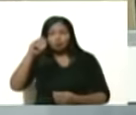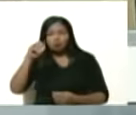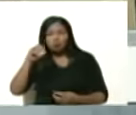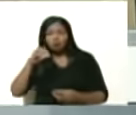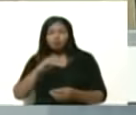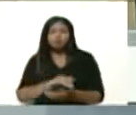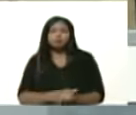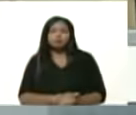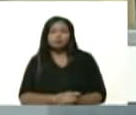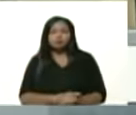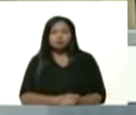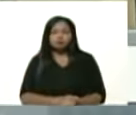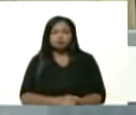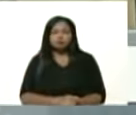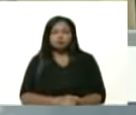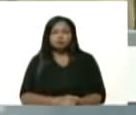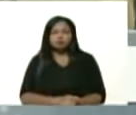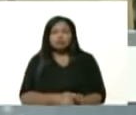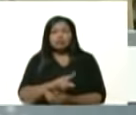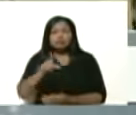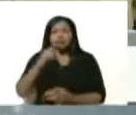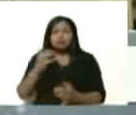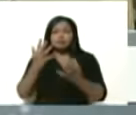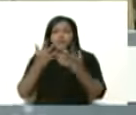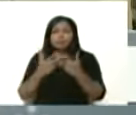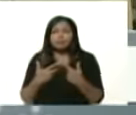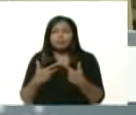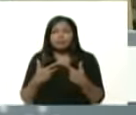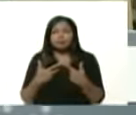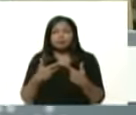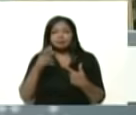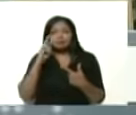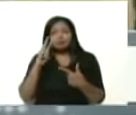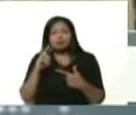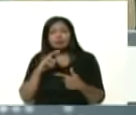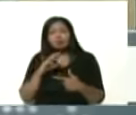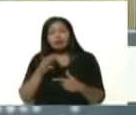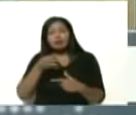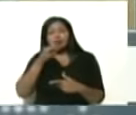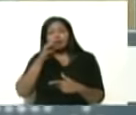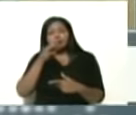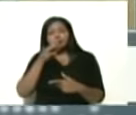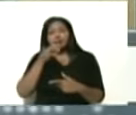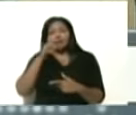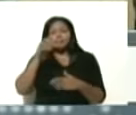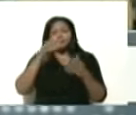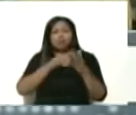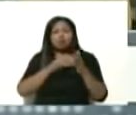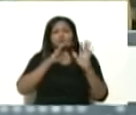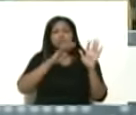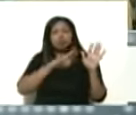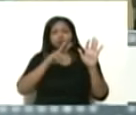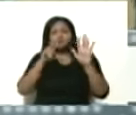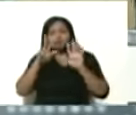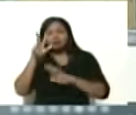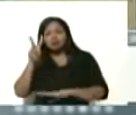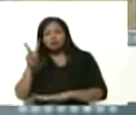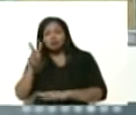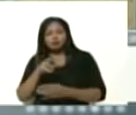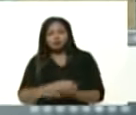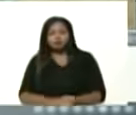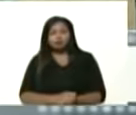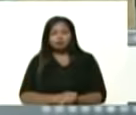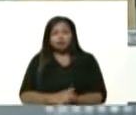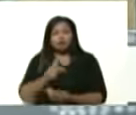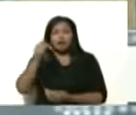anónima. Esta empresa, desde 1962, desde el año en que yo nací, está